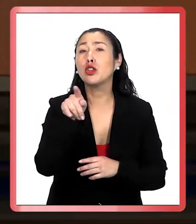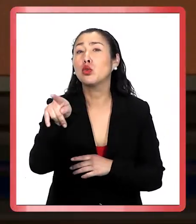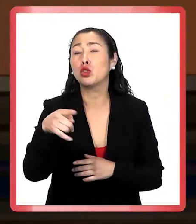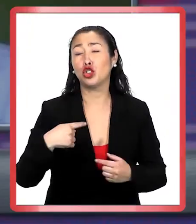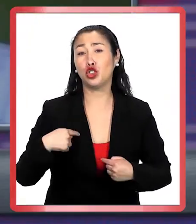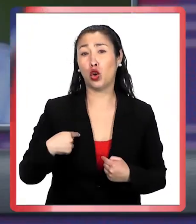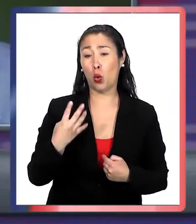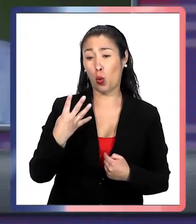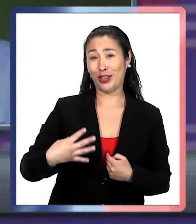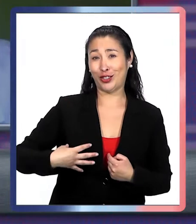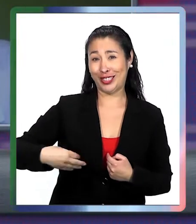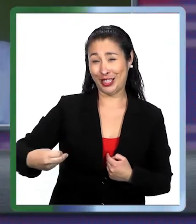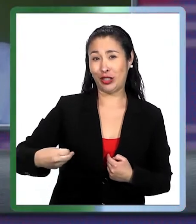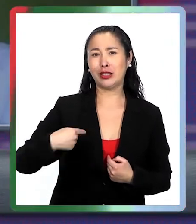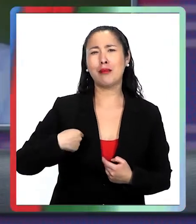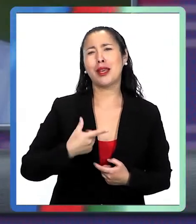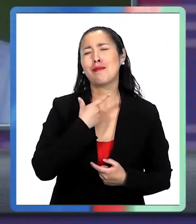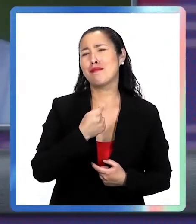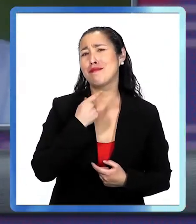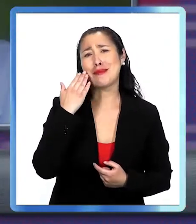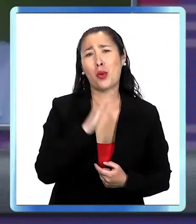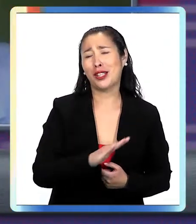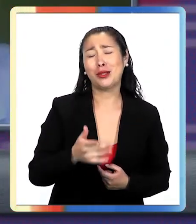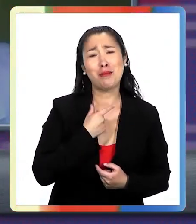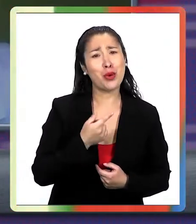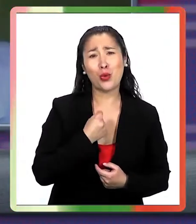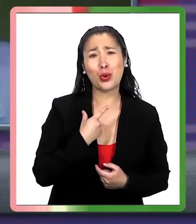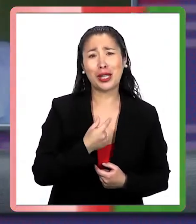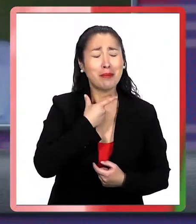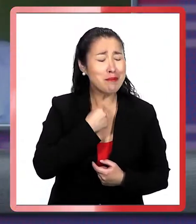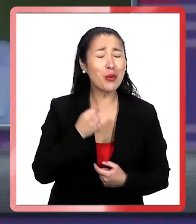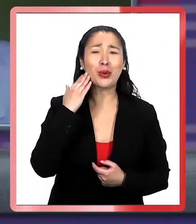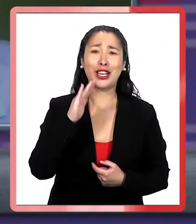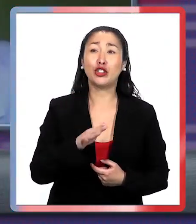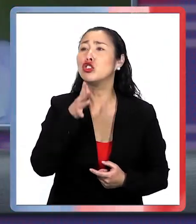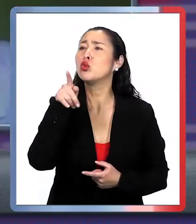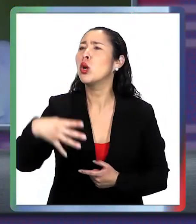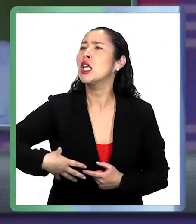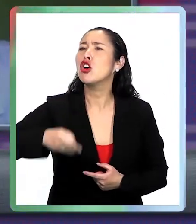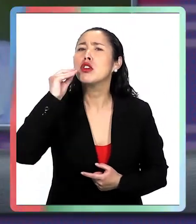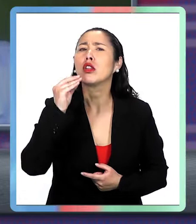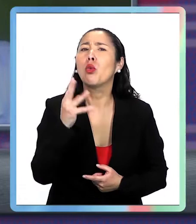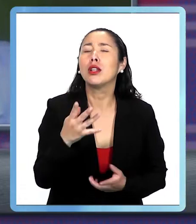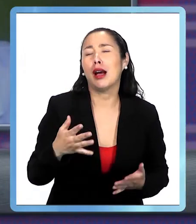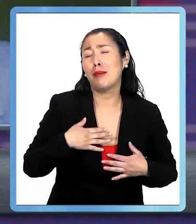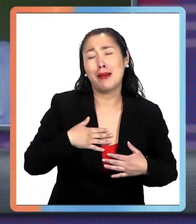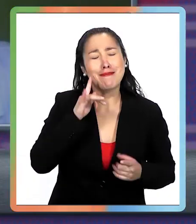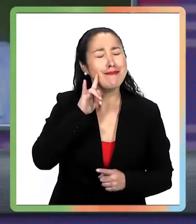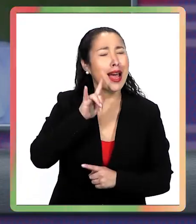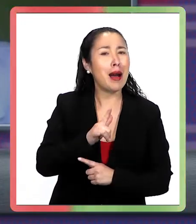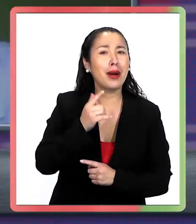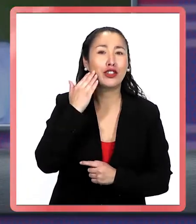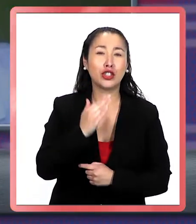niños y nietos tienes tú, pero yo tengo cuatro niños, así que me encantan los cabros chicos, me encantan los niños y la verdad es que